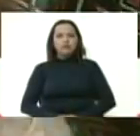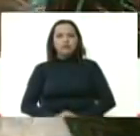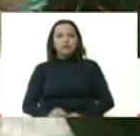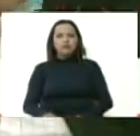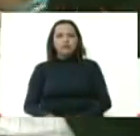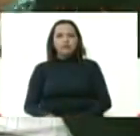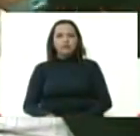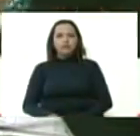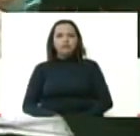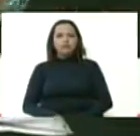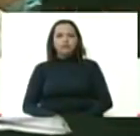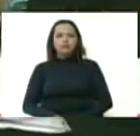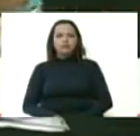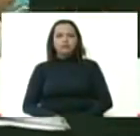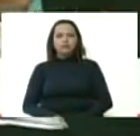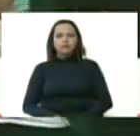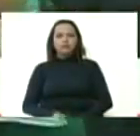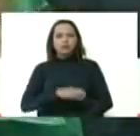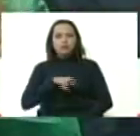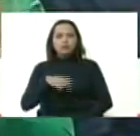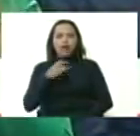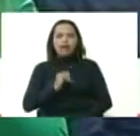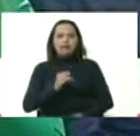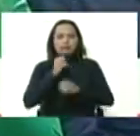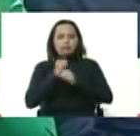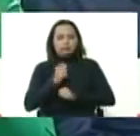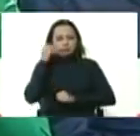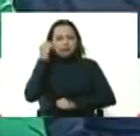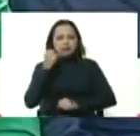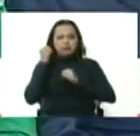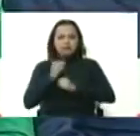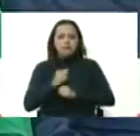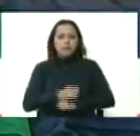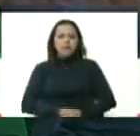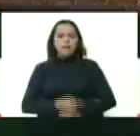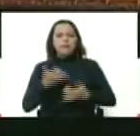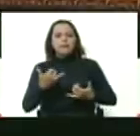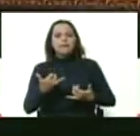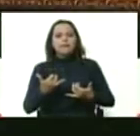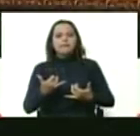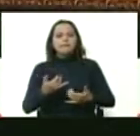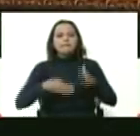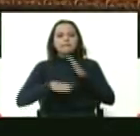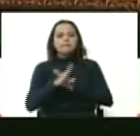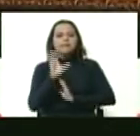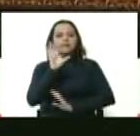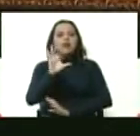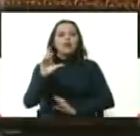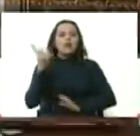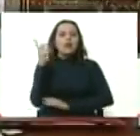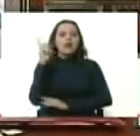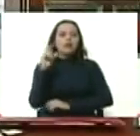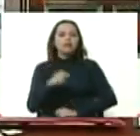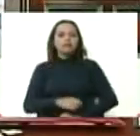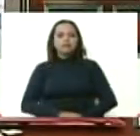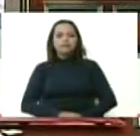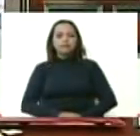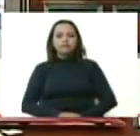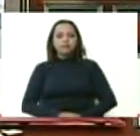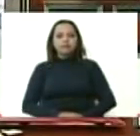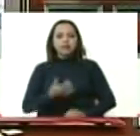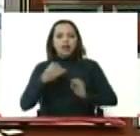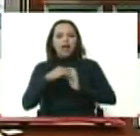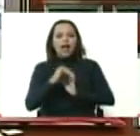esa convicción absoluta bueno vámonos directo al estado Lara allá allá está